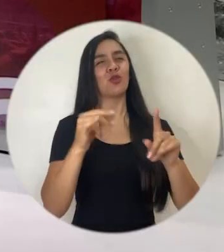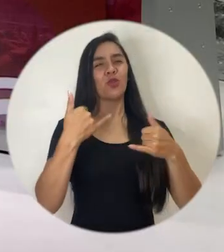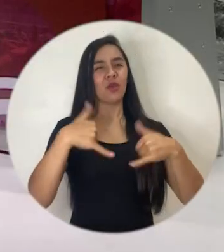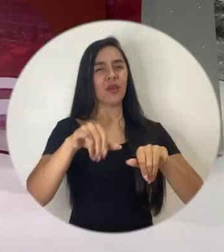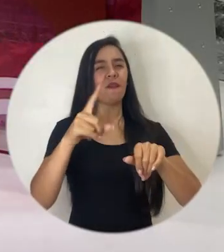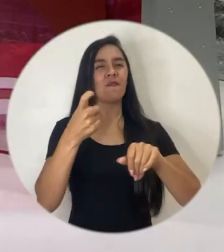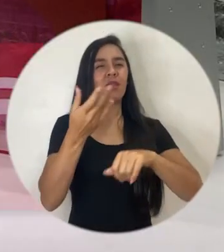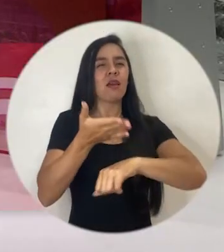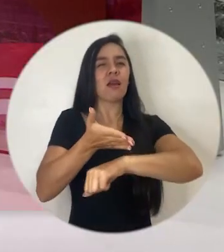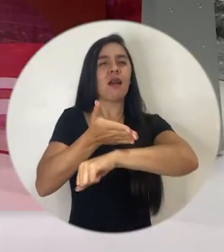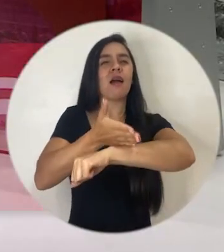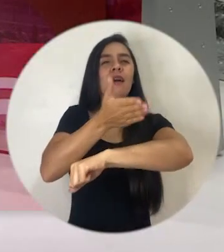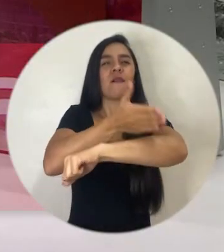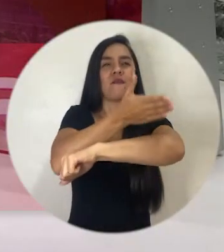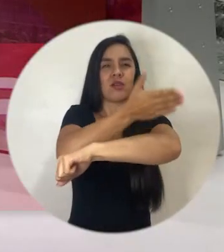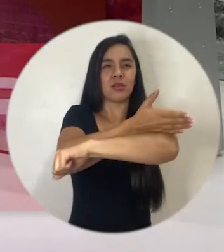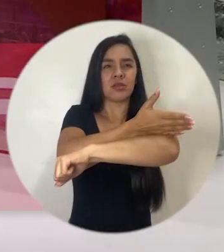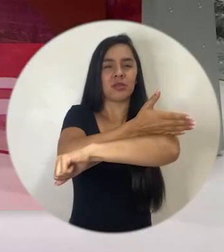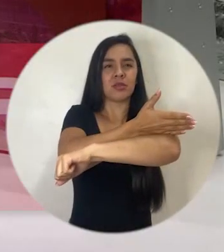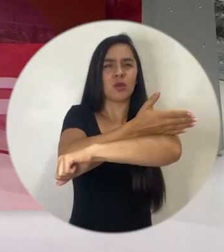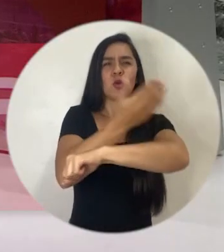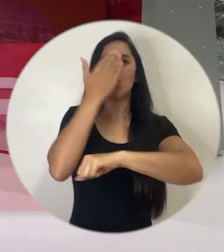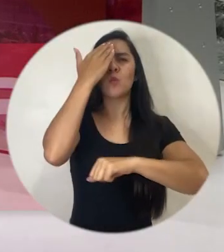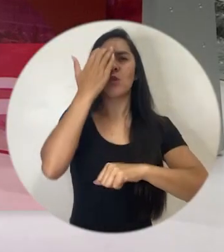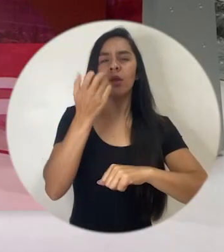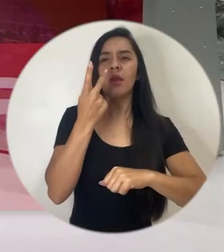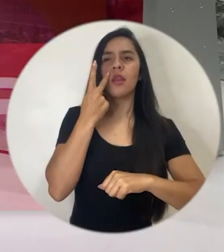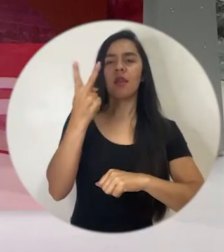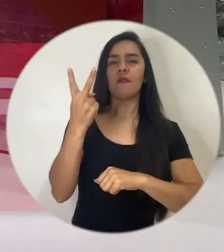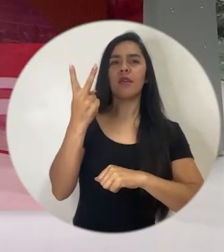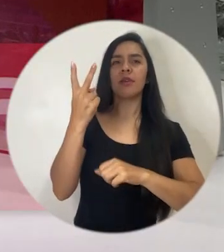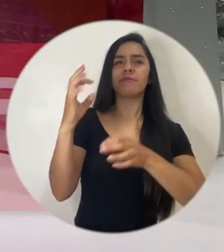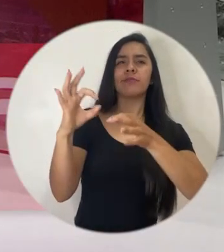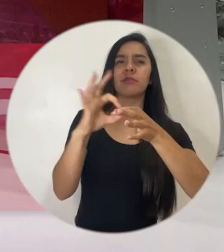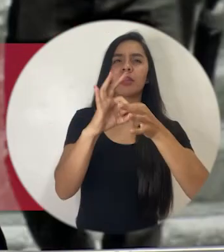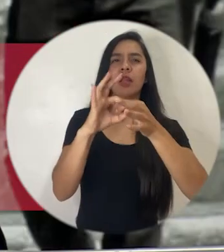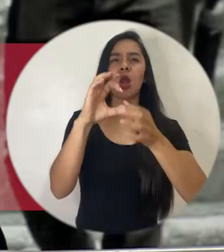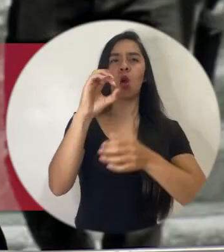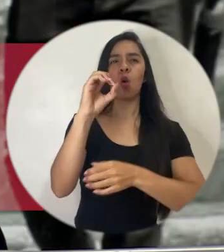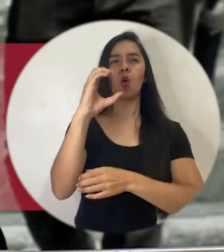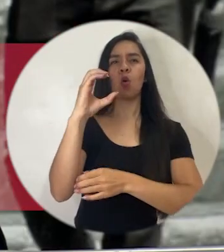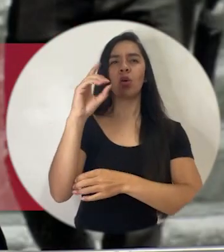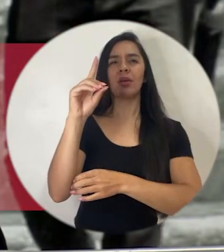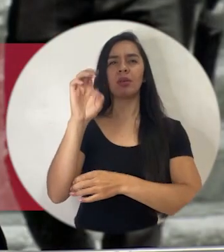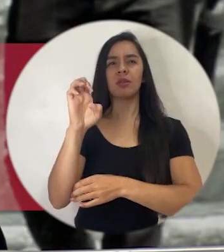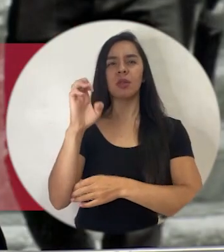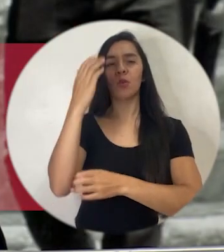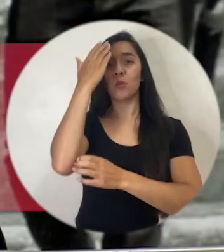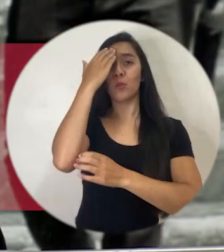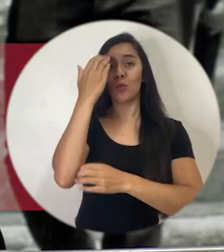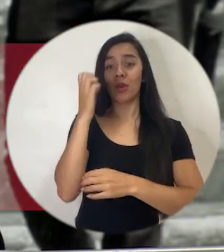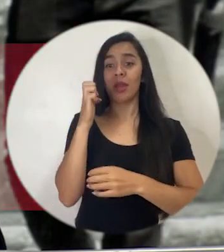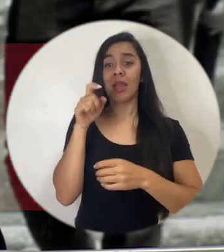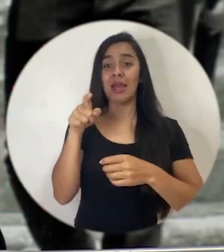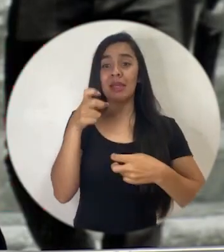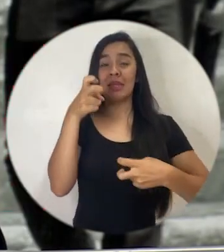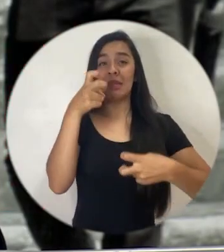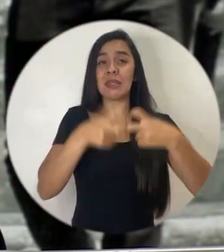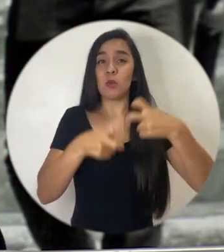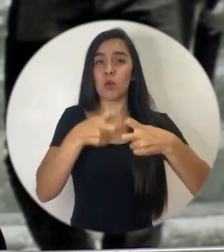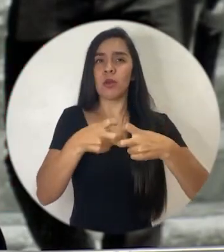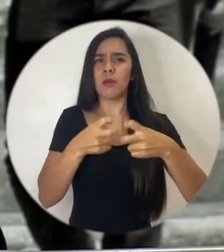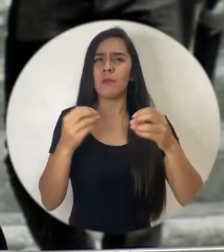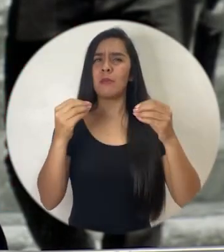debiéramos avanzar. Cuando uno ve las recomendaciones de la OCDE, la problemática va mucho más allá.